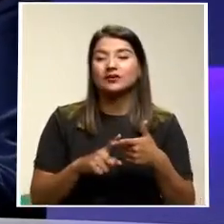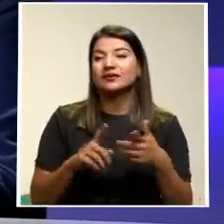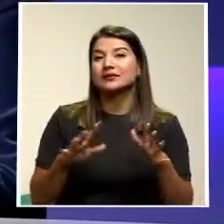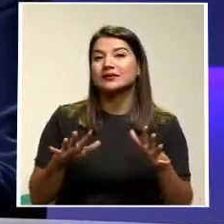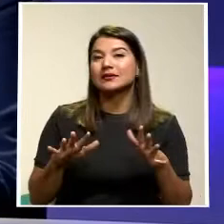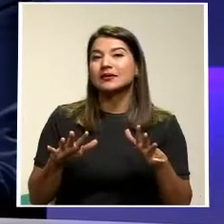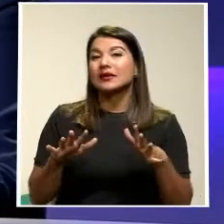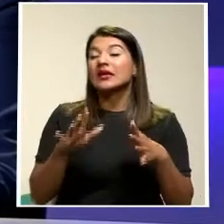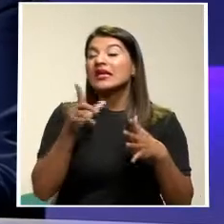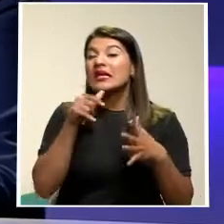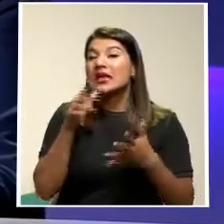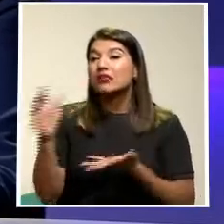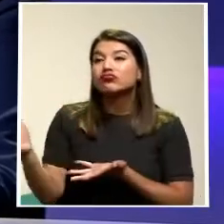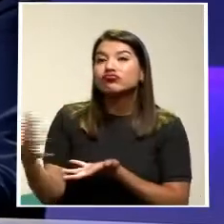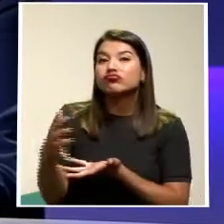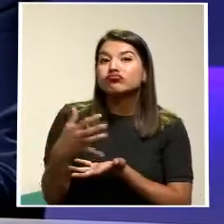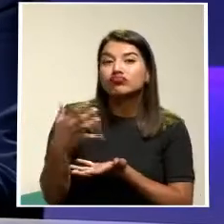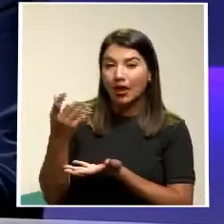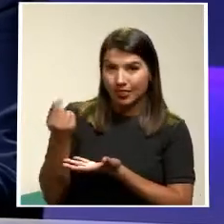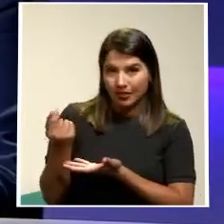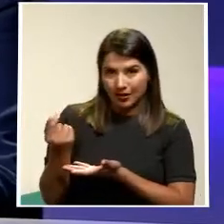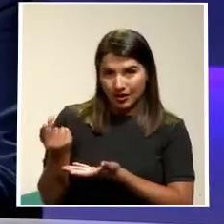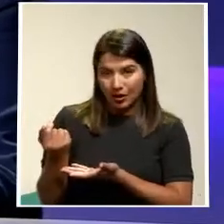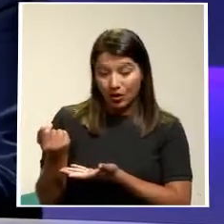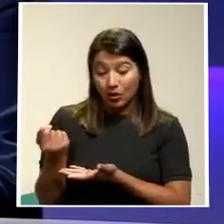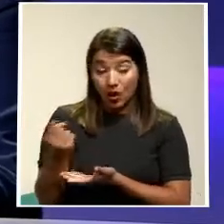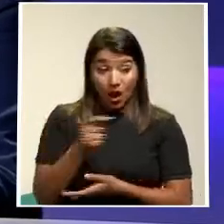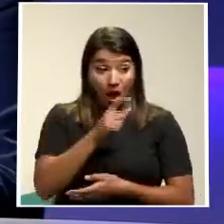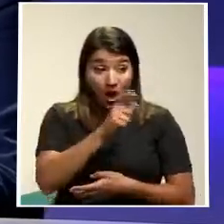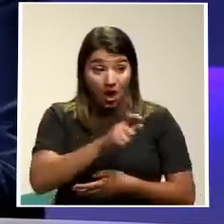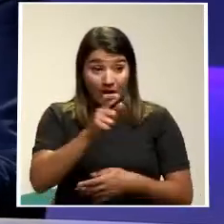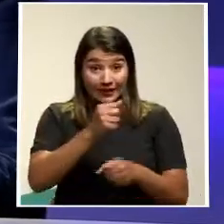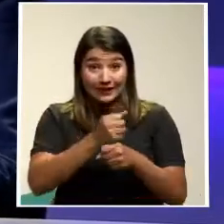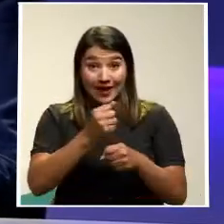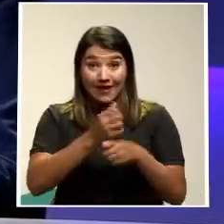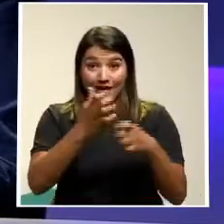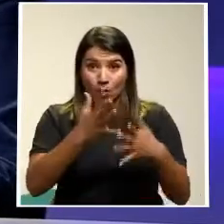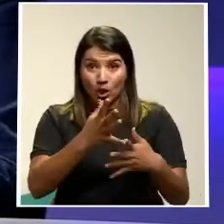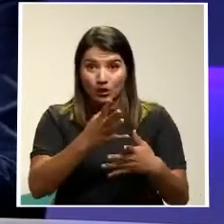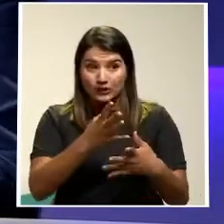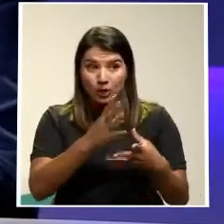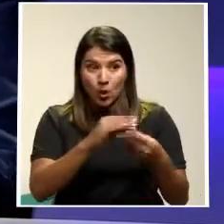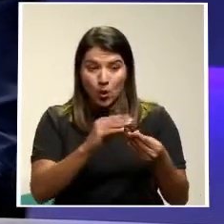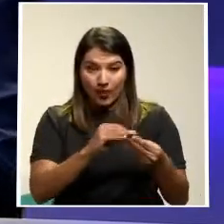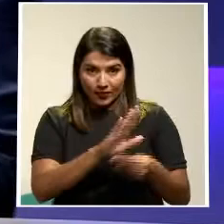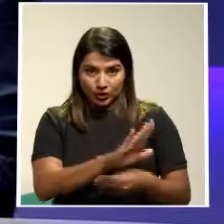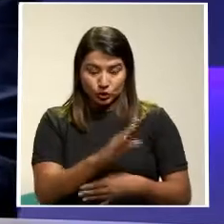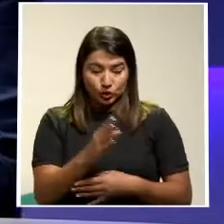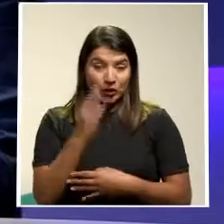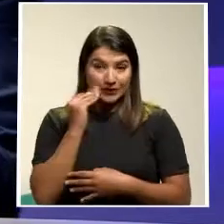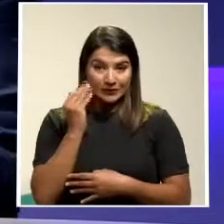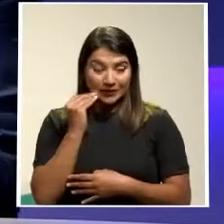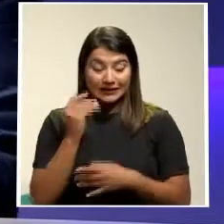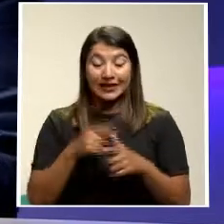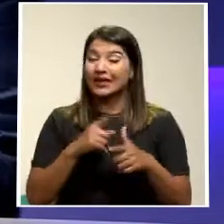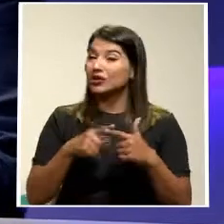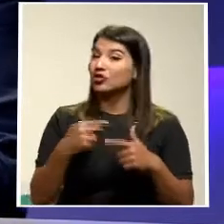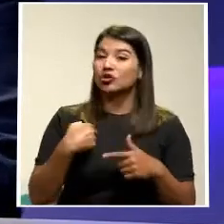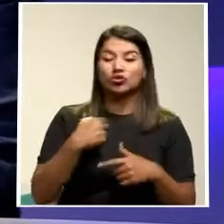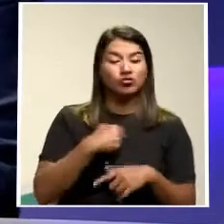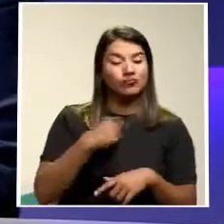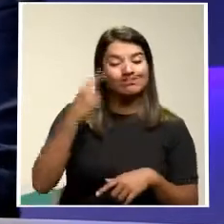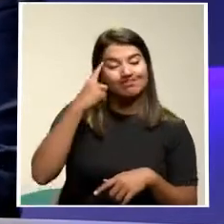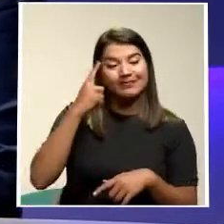Las narraciones Que nos cuentan Los testimonios Pues de verdad Uno dice Bueno Aquí hay Tenemos que hacer algo Hay que investigar